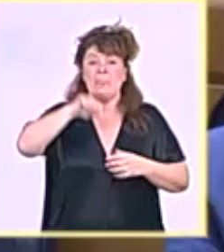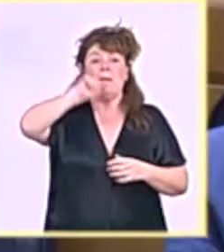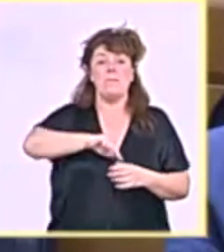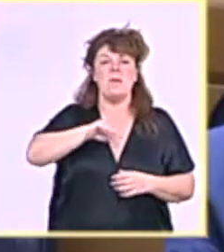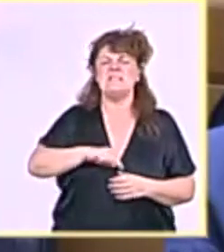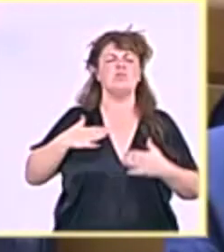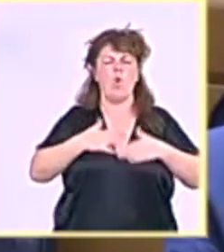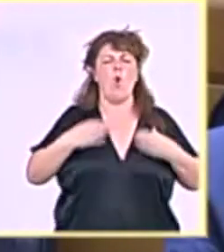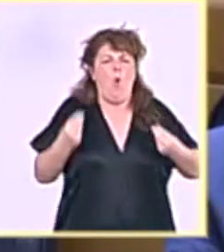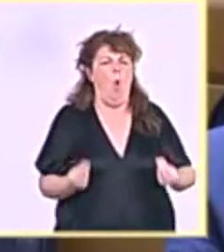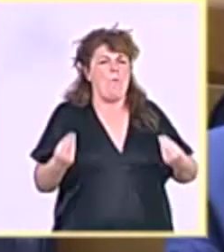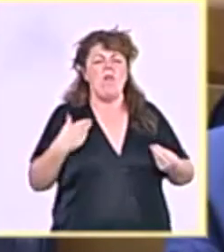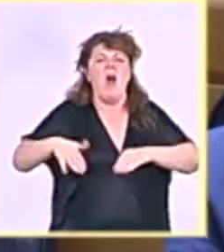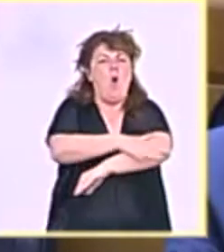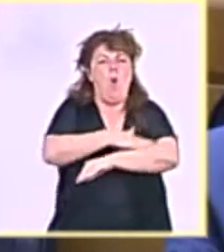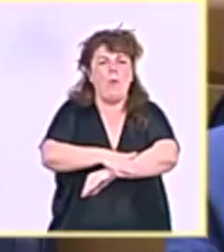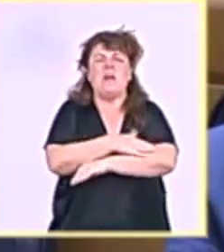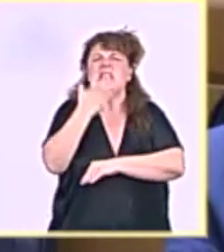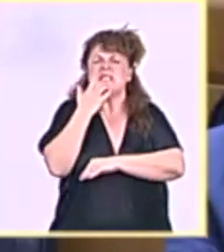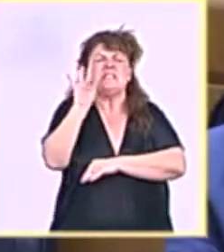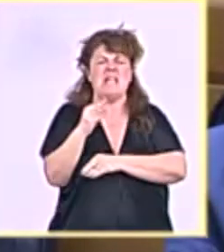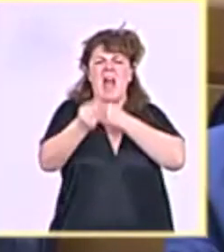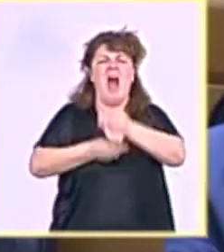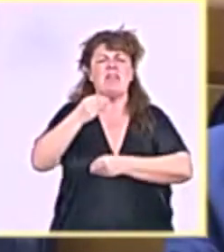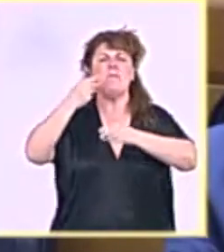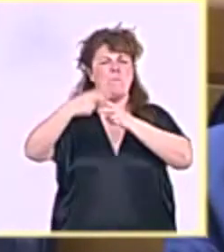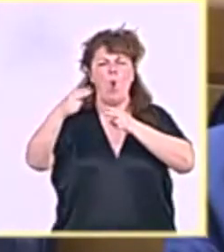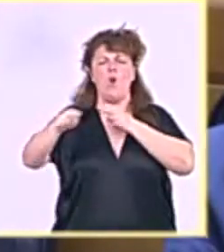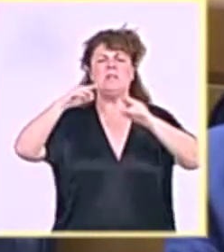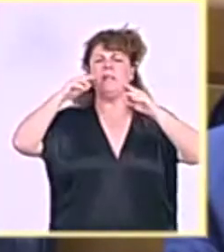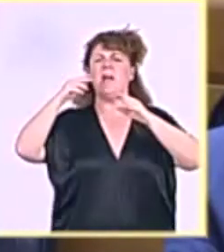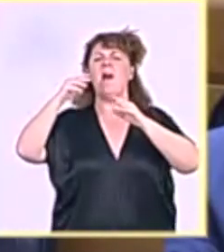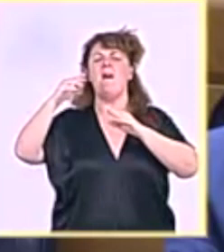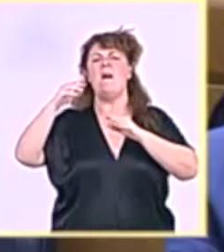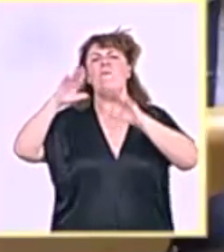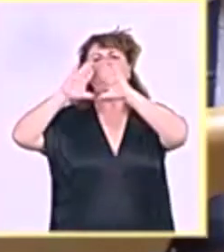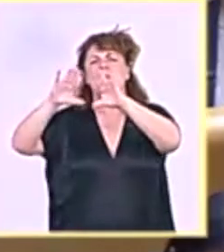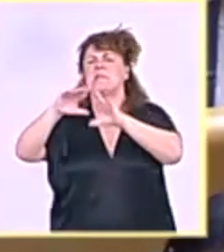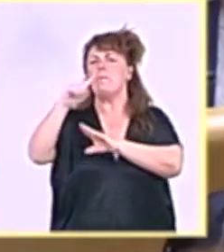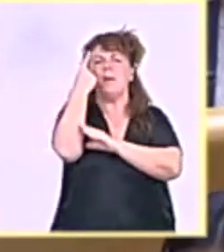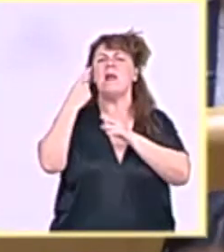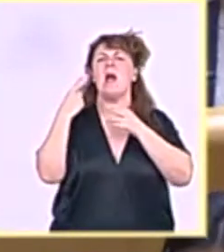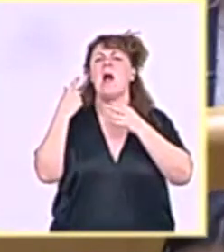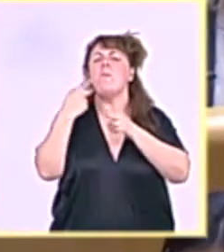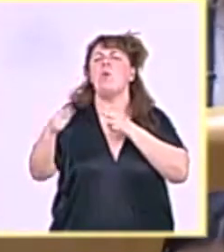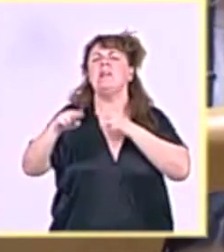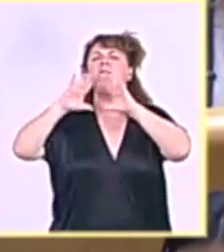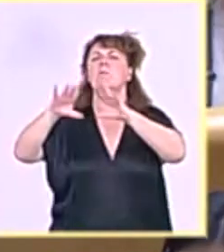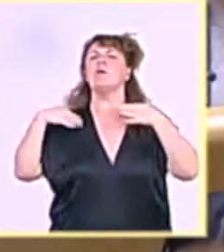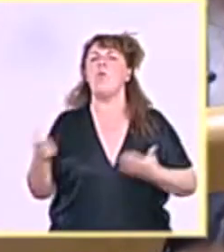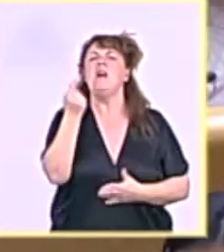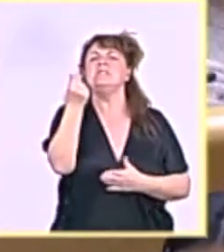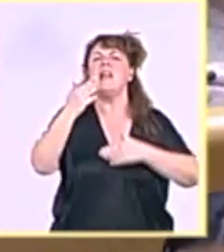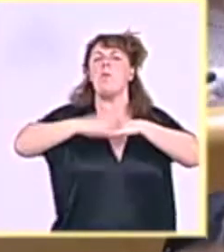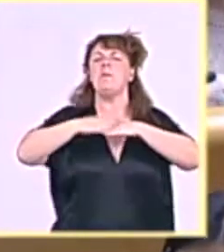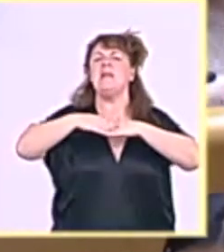feministas. La primera política feminista sabe cuál es, señoría. El salario mínimo interprofesional, ese que hemos subido un 47